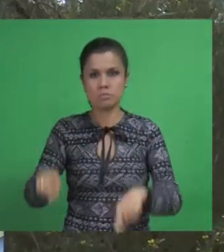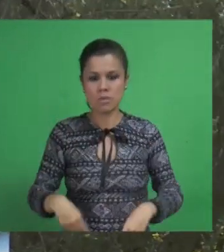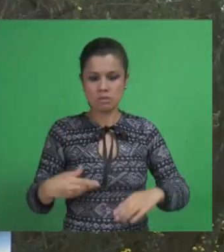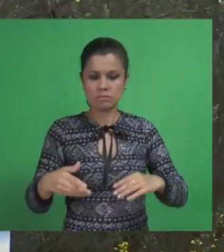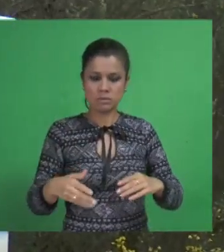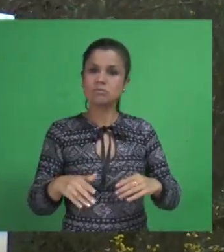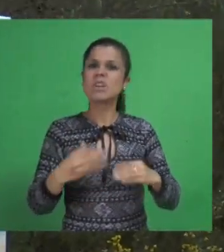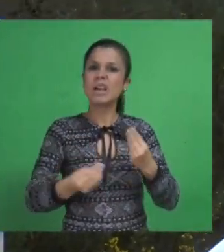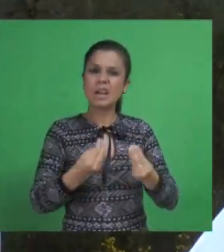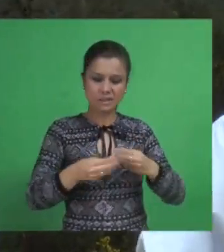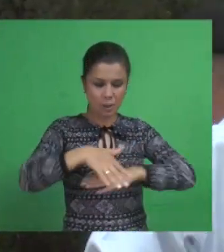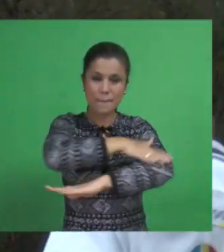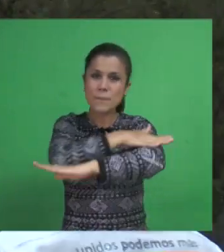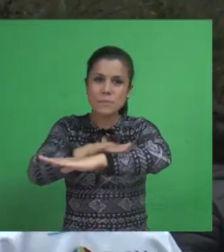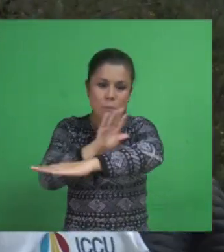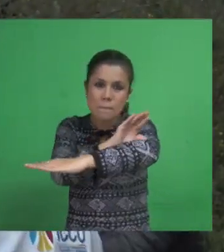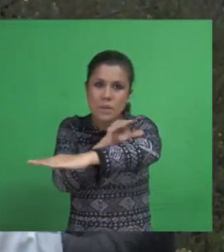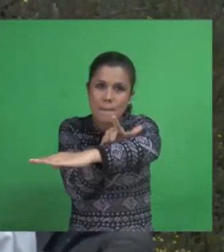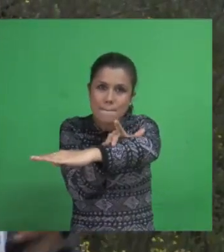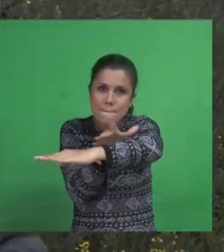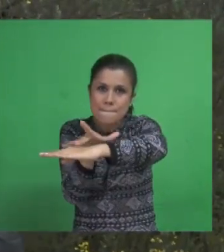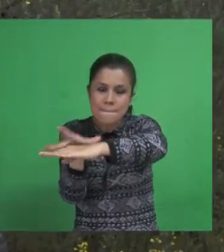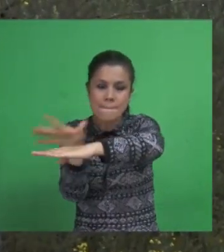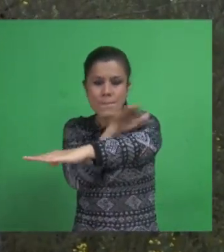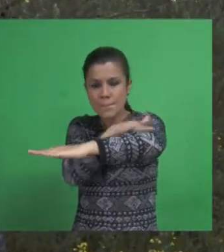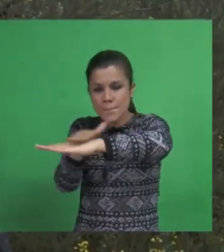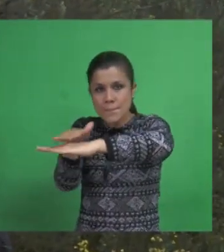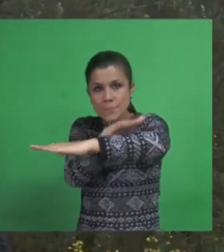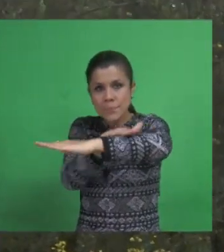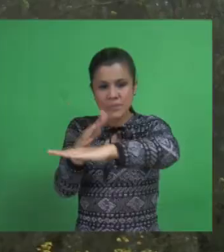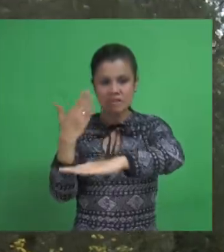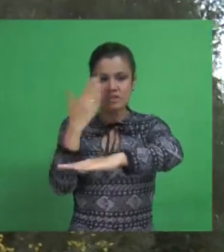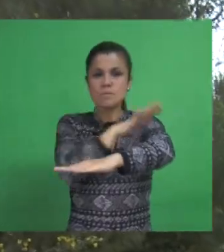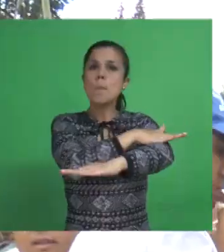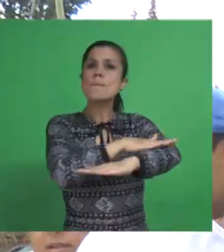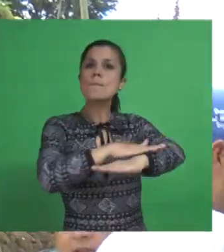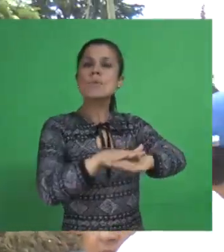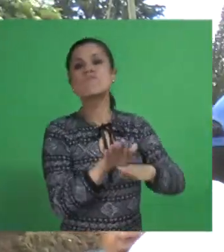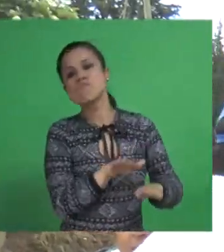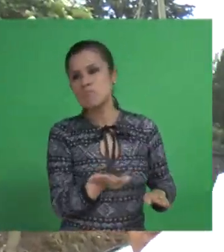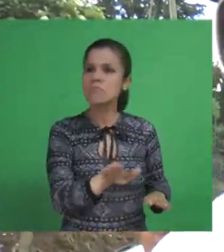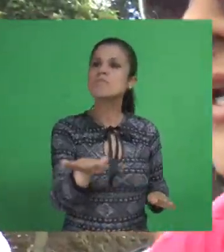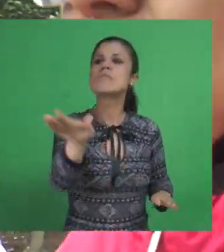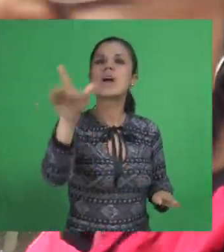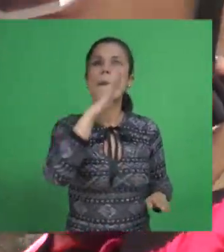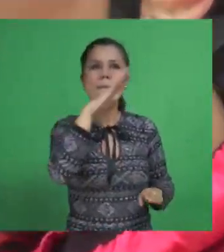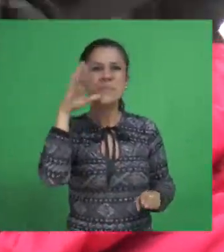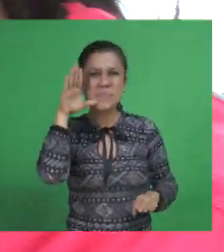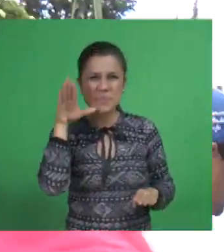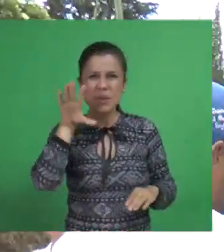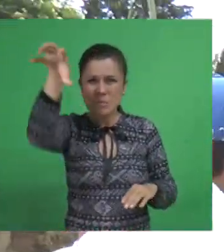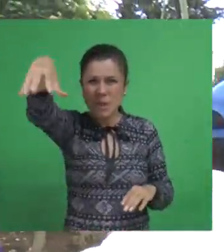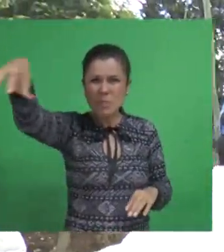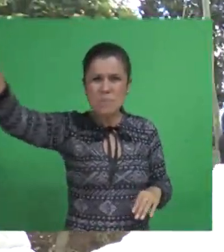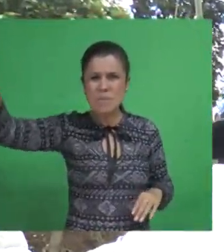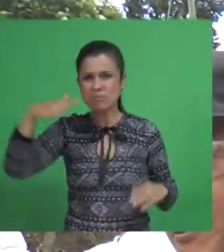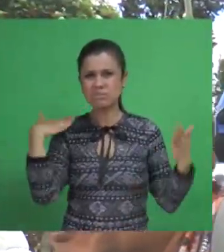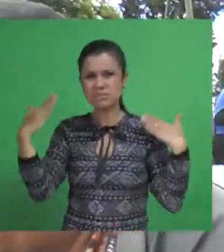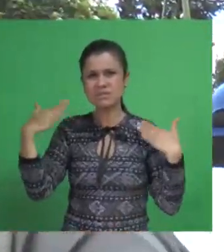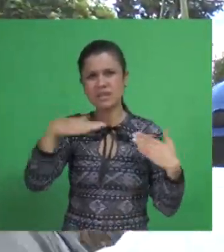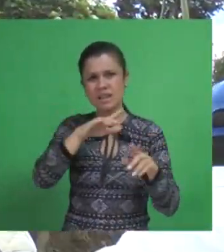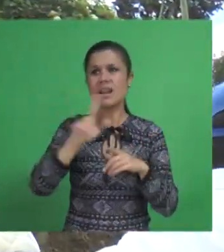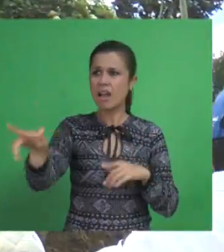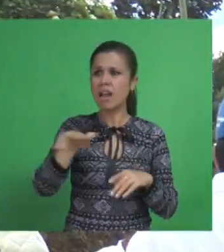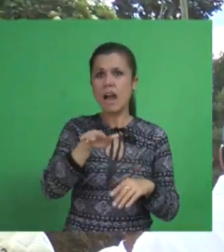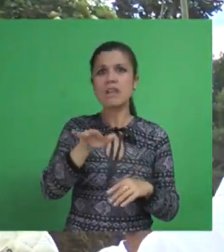sectores rurales del municipio, mejorando sustancialmente la movilidad para los habitantes de la zona rural. La inversión en esta materia supera